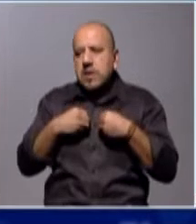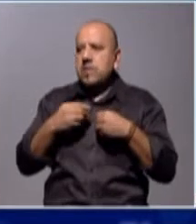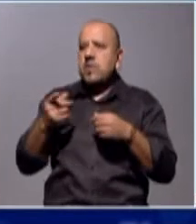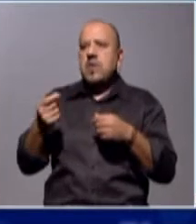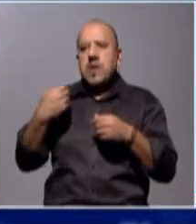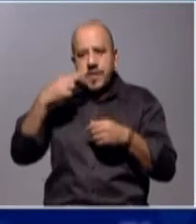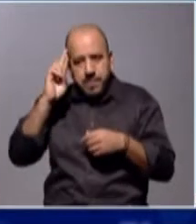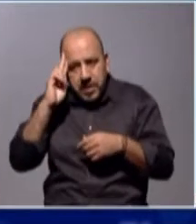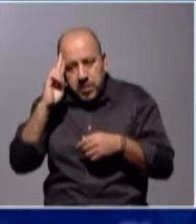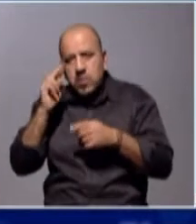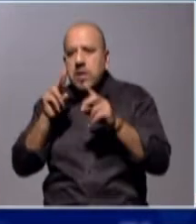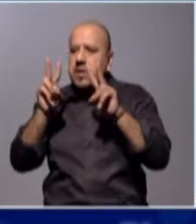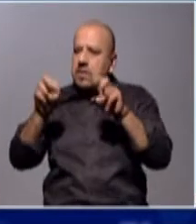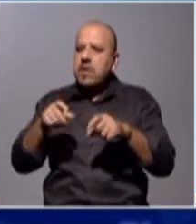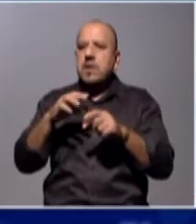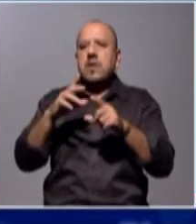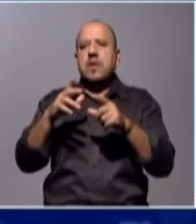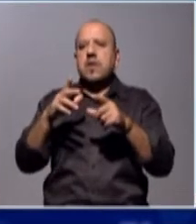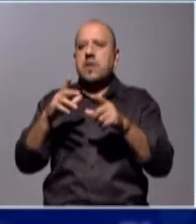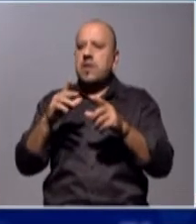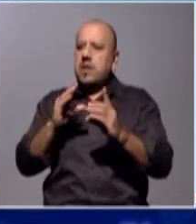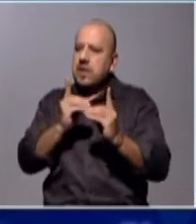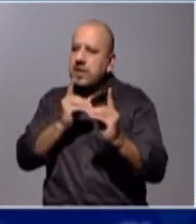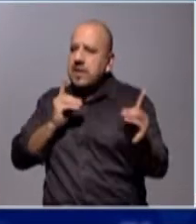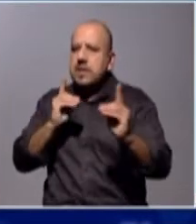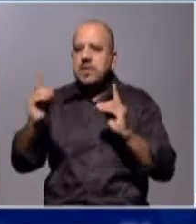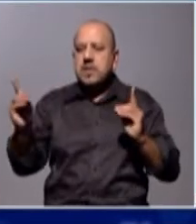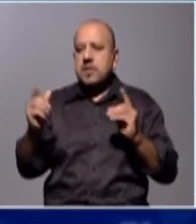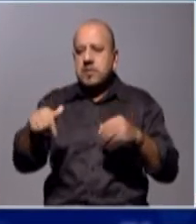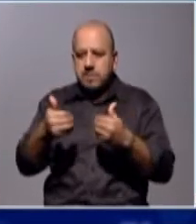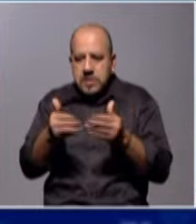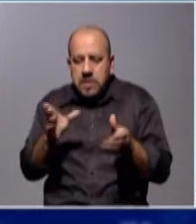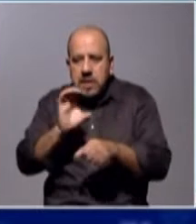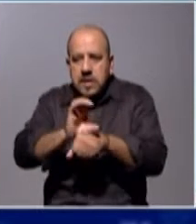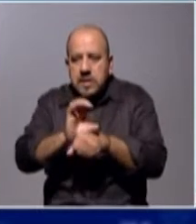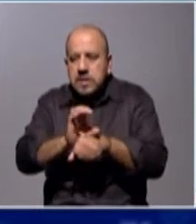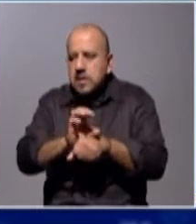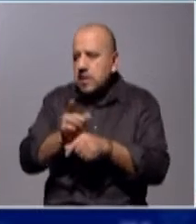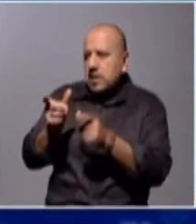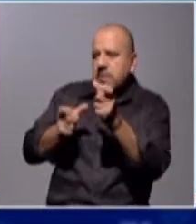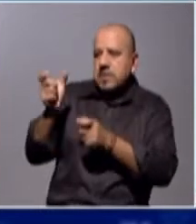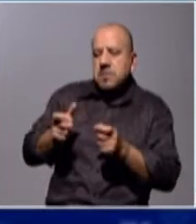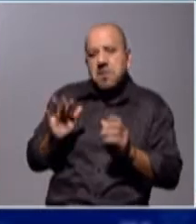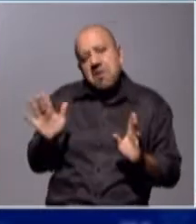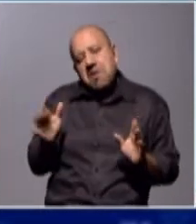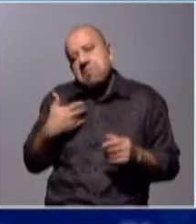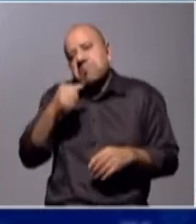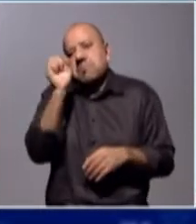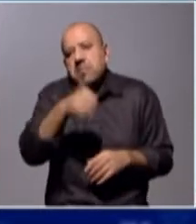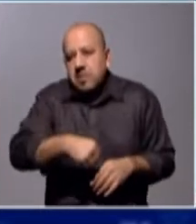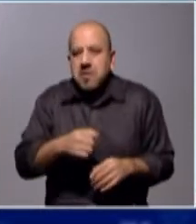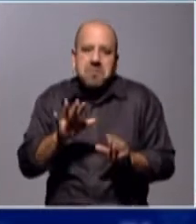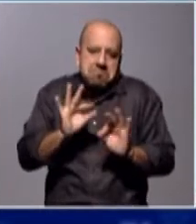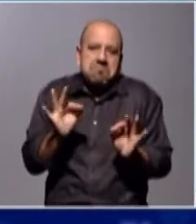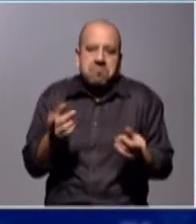el tema del desacazamiento social, y si empezaban las clases, de repente podían bajar la guardia y percibir de que